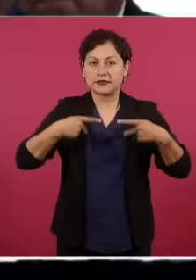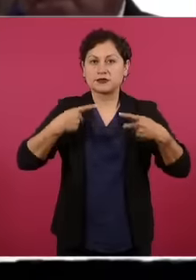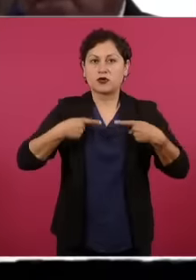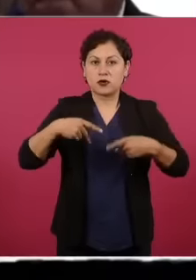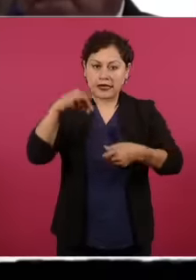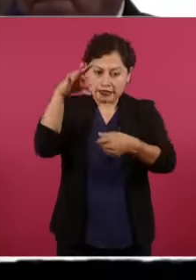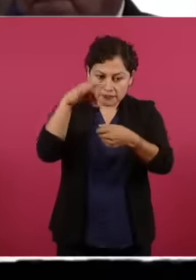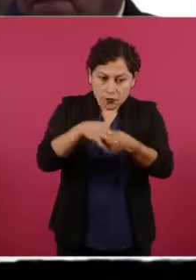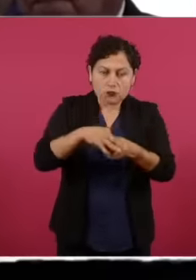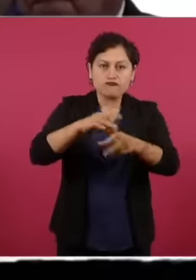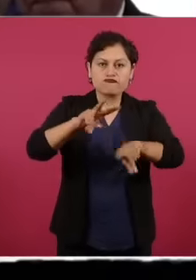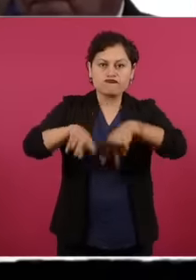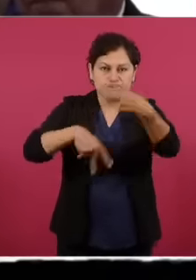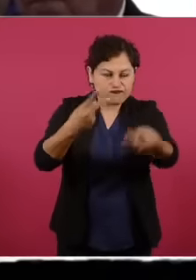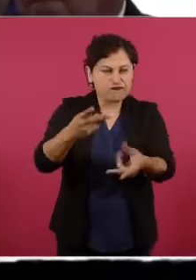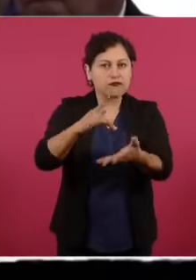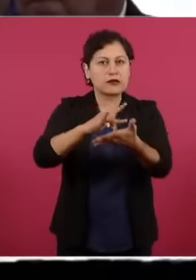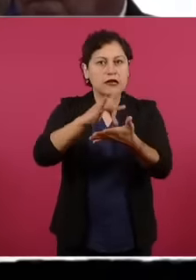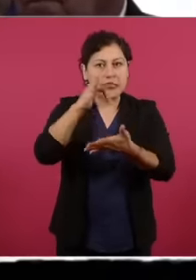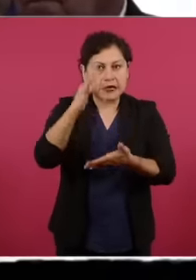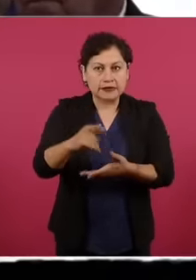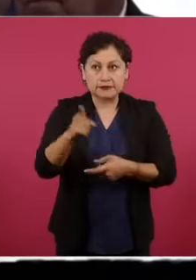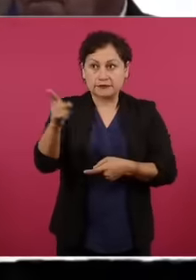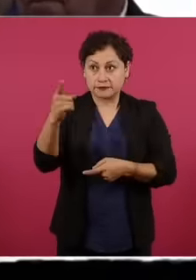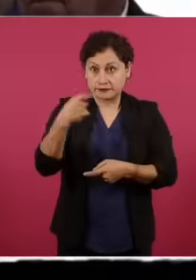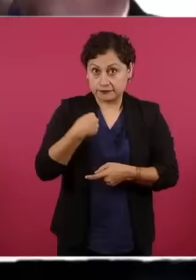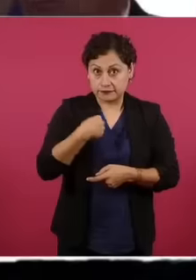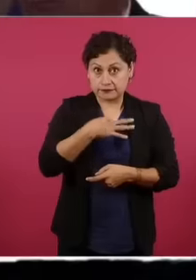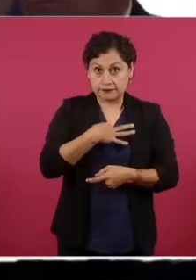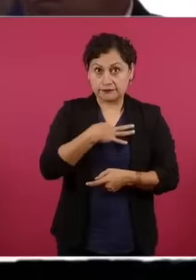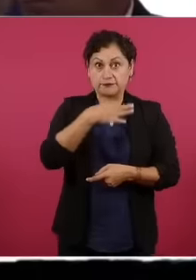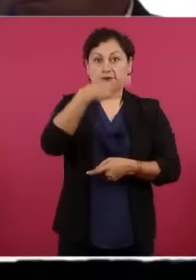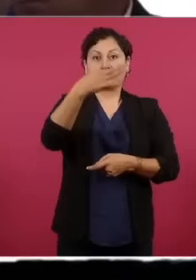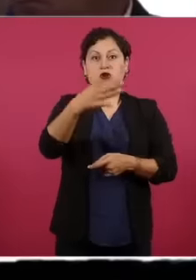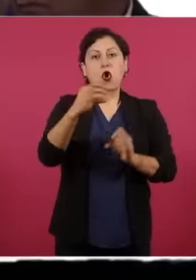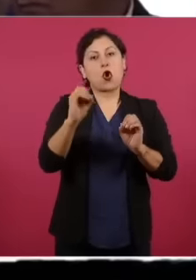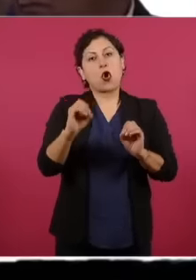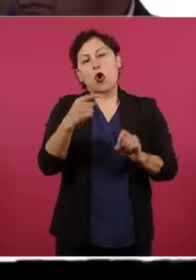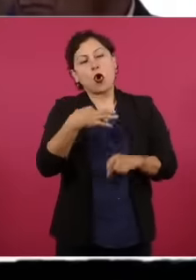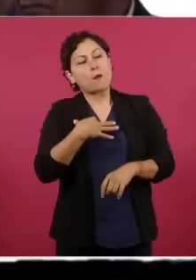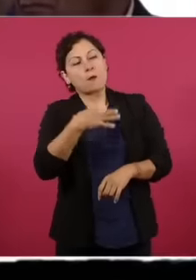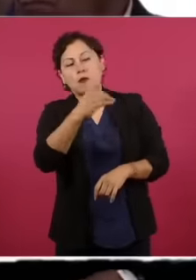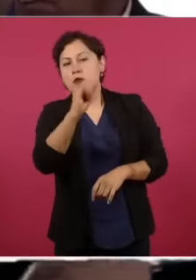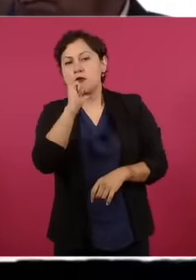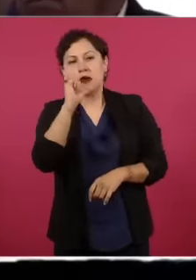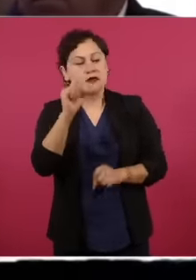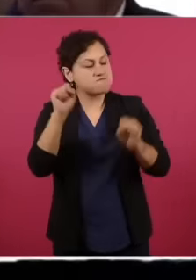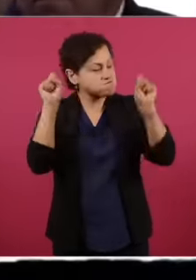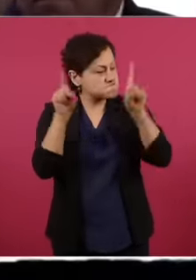votar a los que votaron por mí y a los que no también gracias